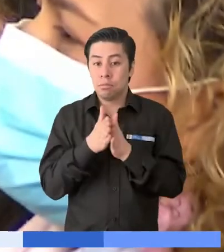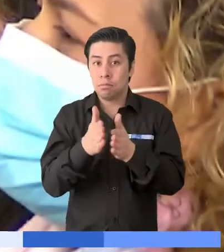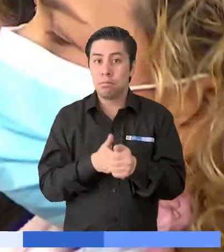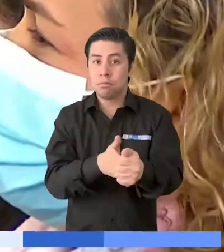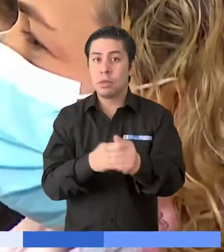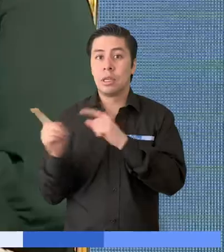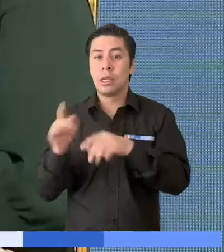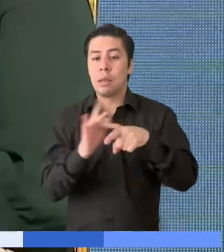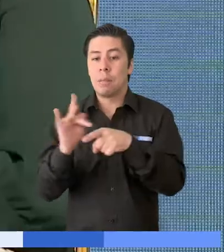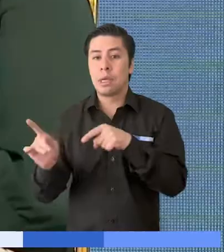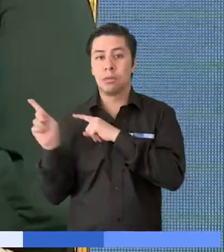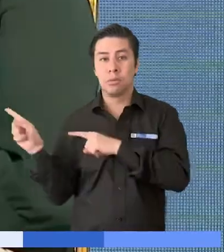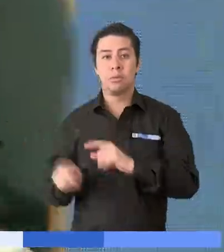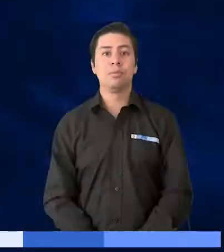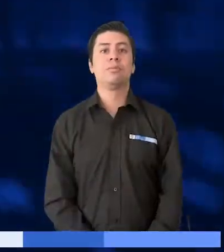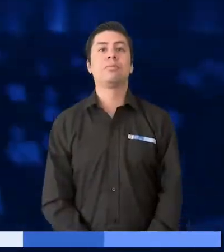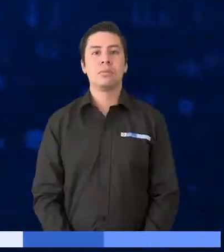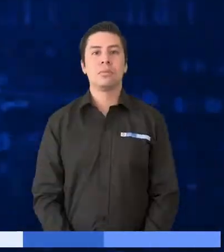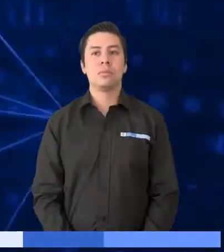establezca la viabilidad de su aplicación.